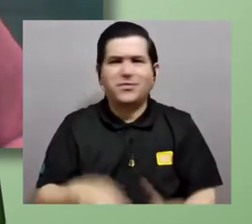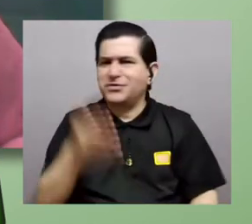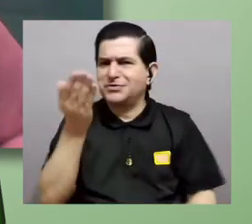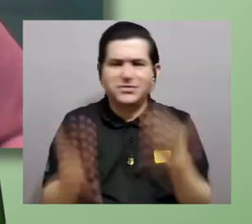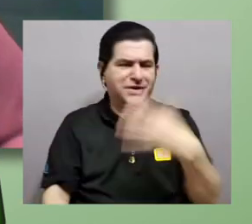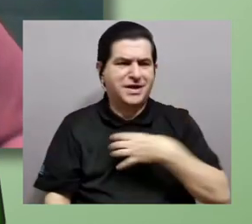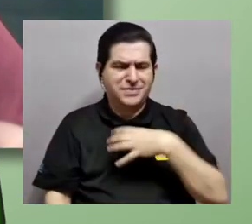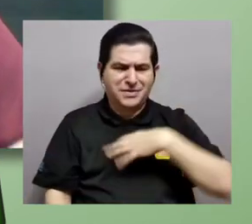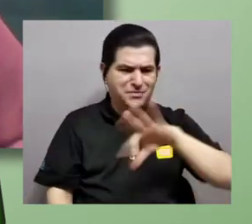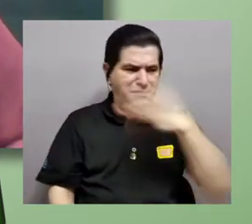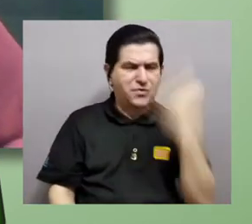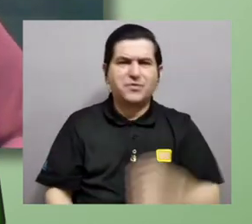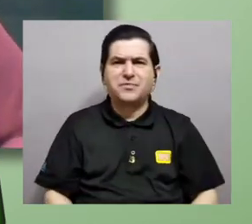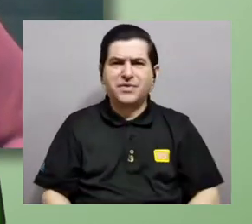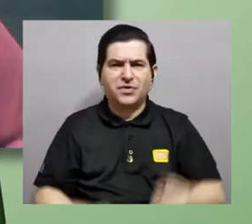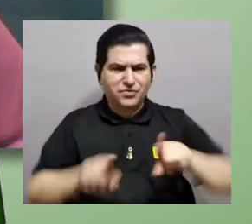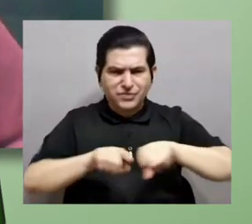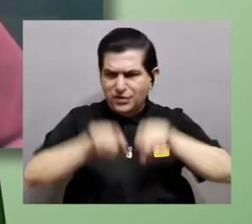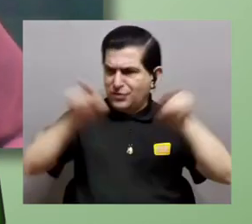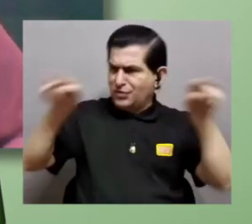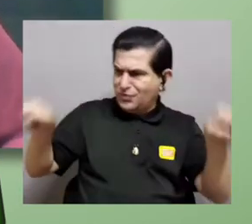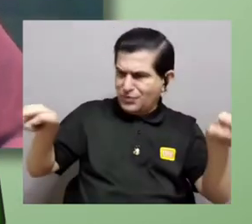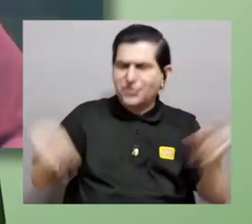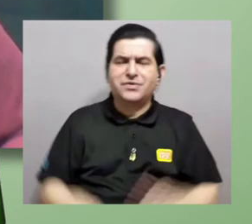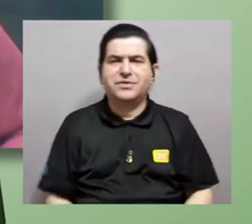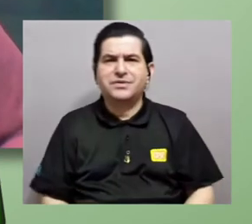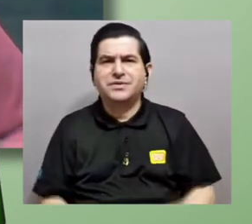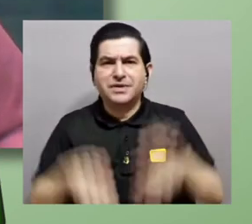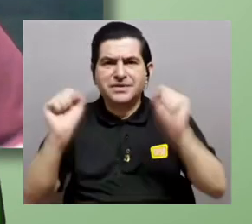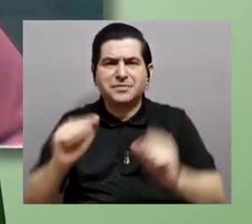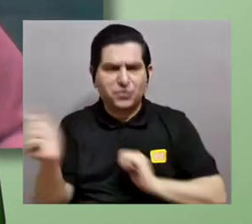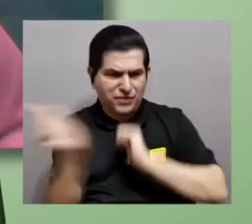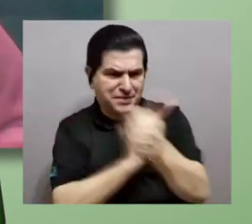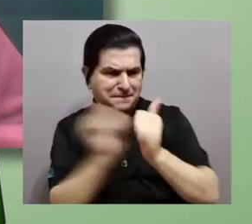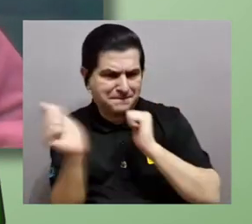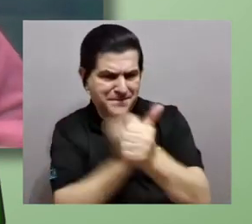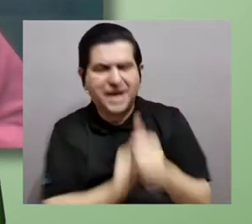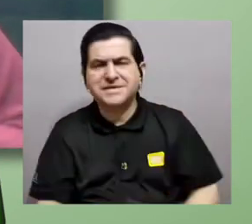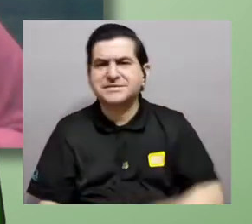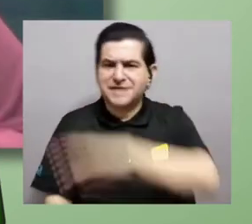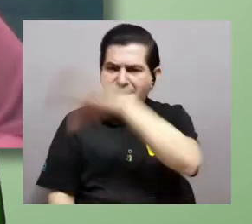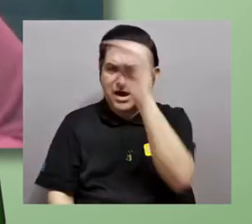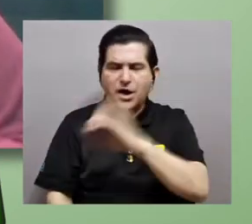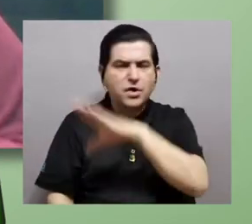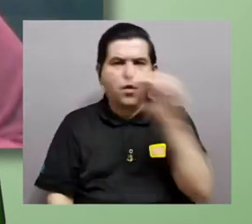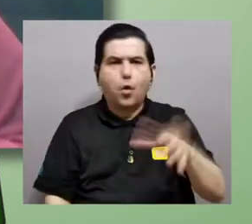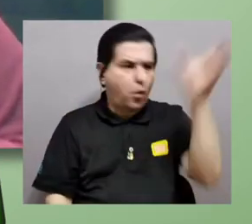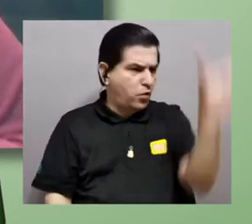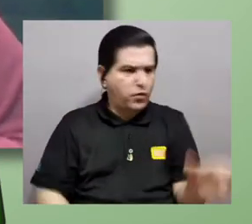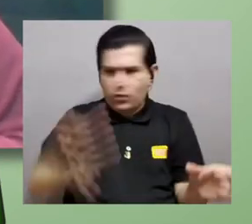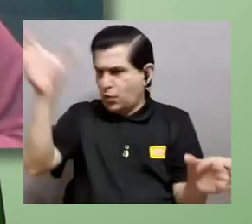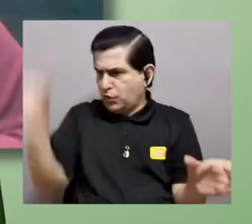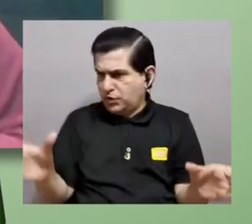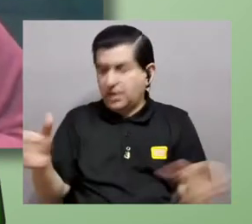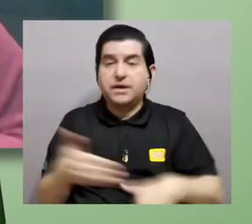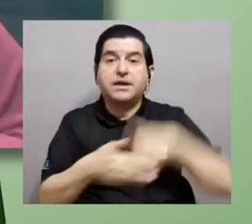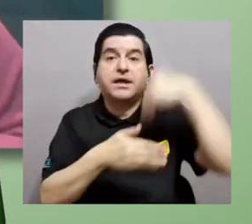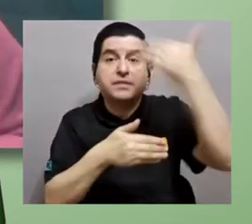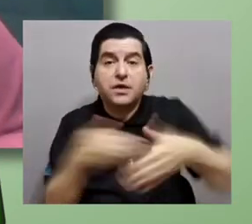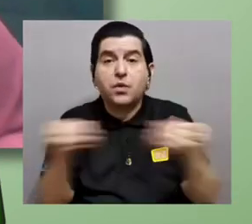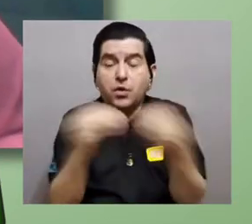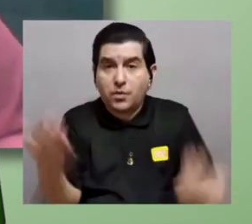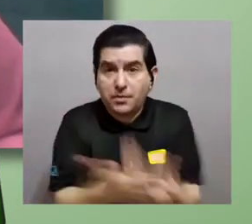tenían posibilidades por sus propios medios de dispersión de, digamos, salvar esas barreras, ya sea oceánicas o continentales,